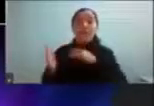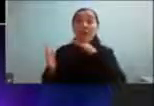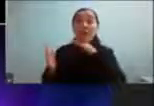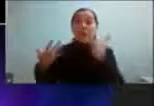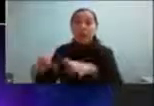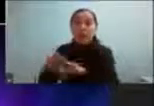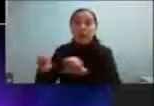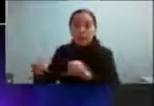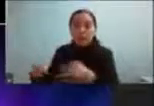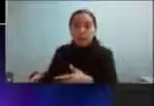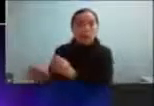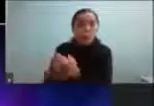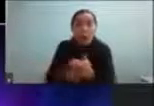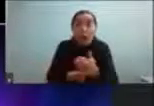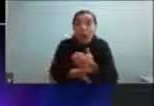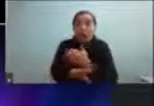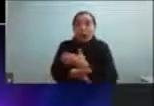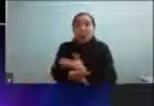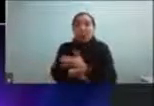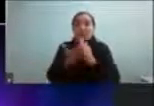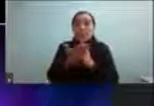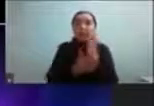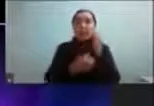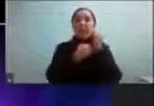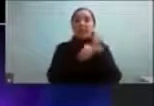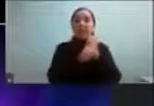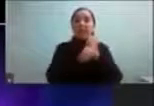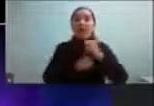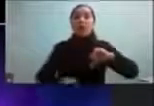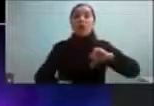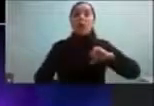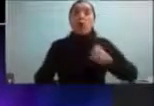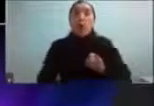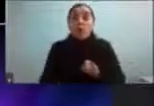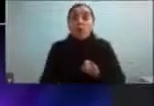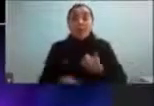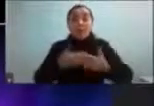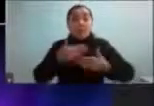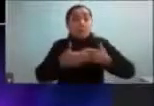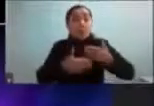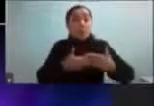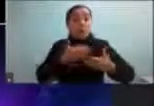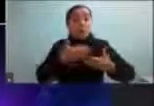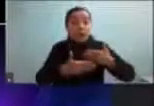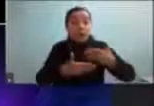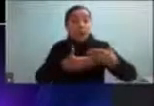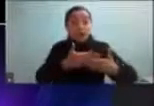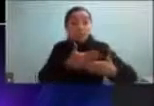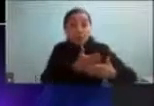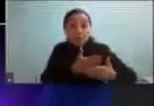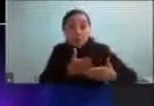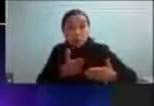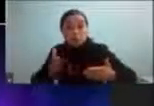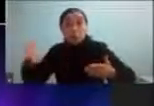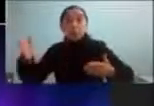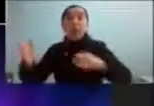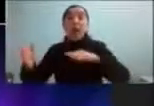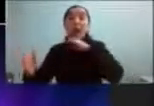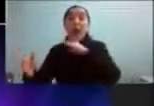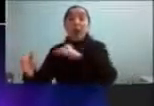que llegar un poco antes tenemos que empezar a trabajar con los adolescentes en los procesos vitales de la misma forma que también se hace con